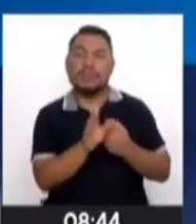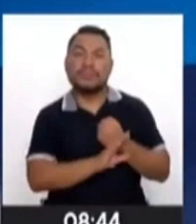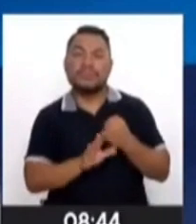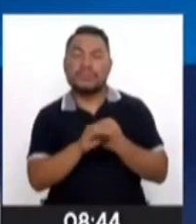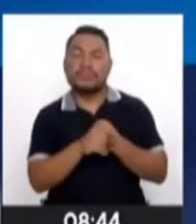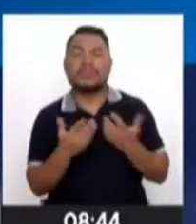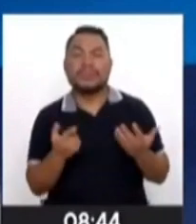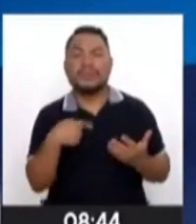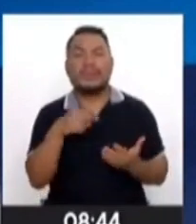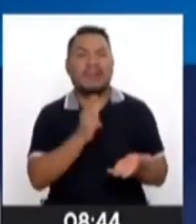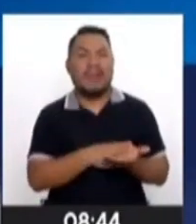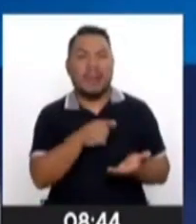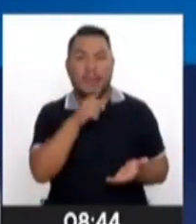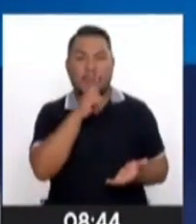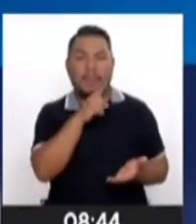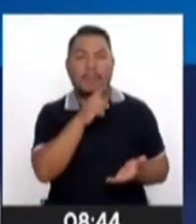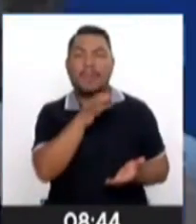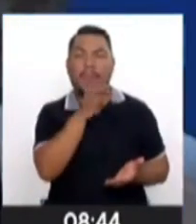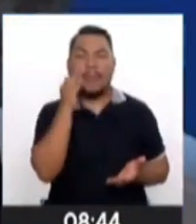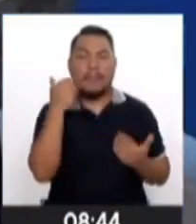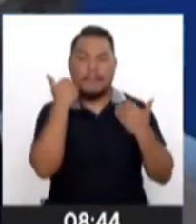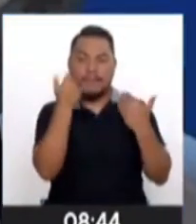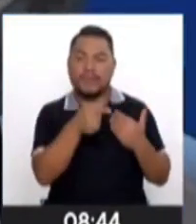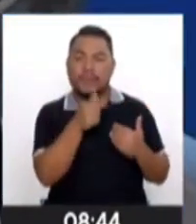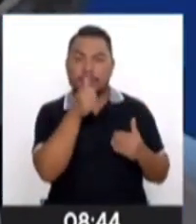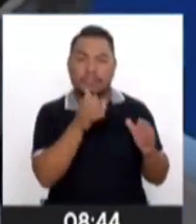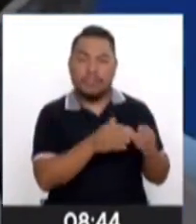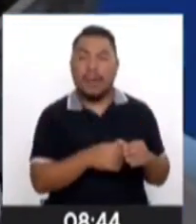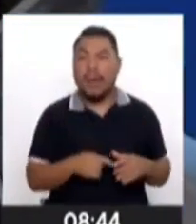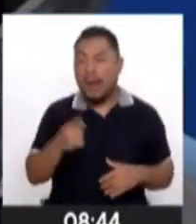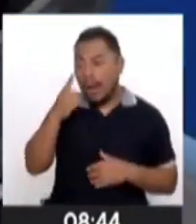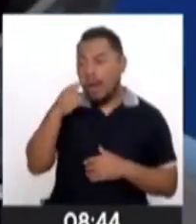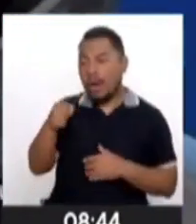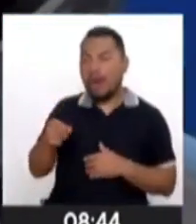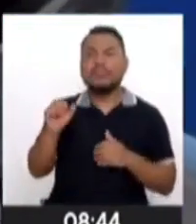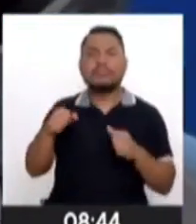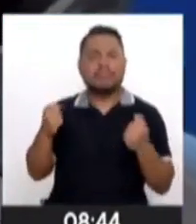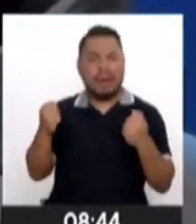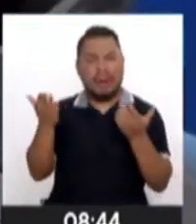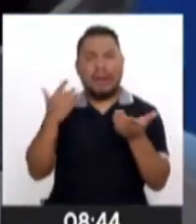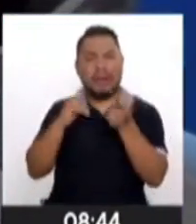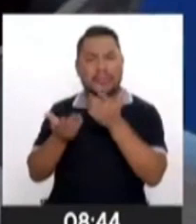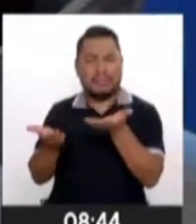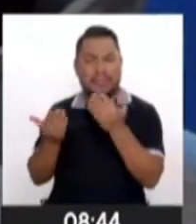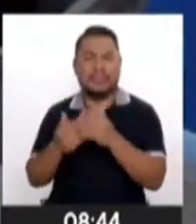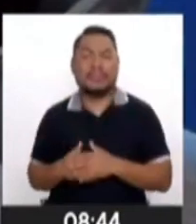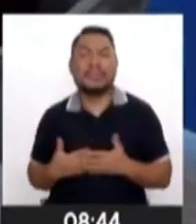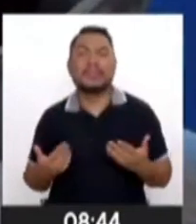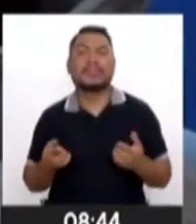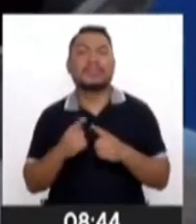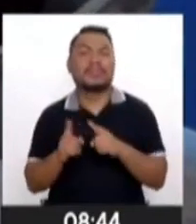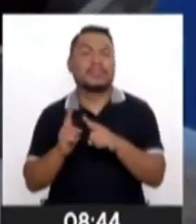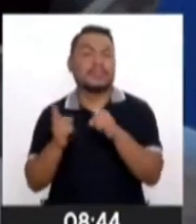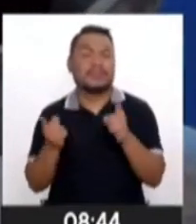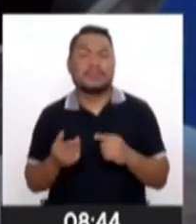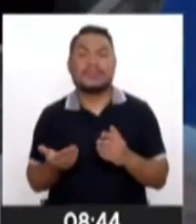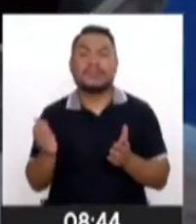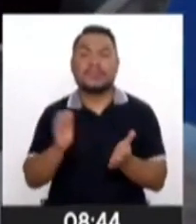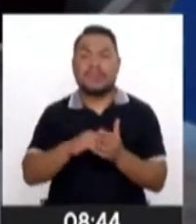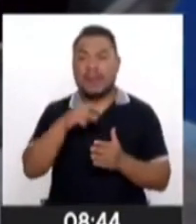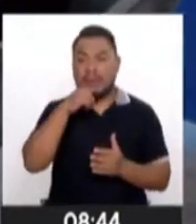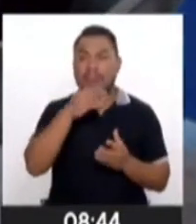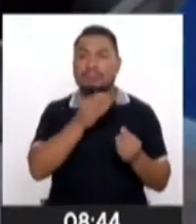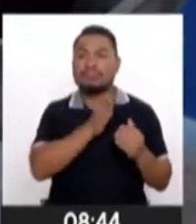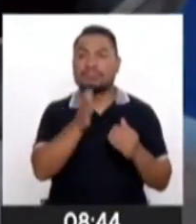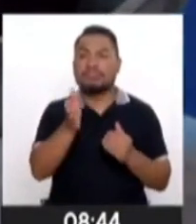social que muchas veces genera. Entonces, sí hemos visto que después de la pandemia han llegado mayor número de mujeres a la